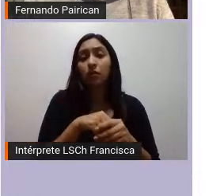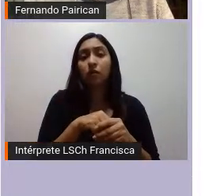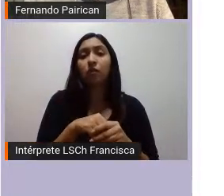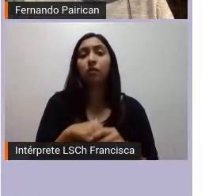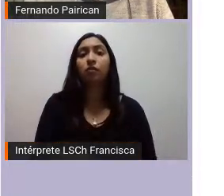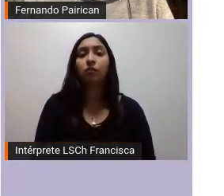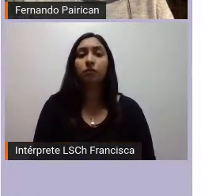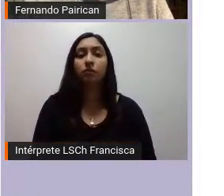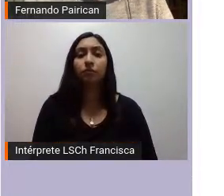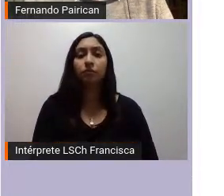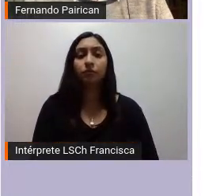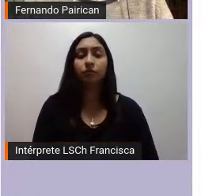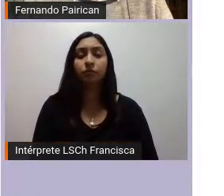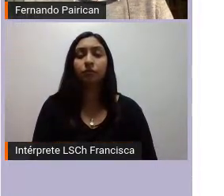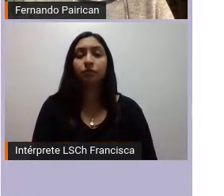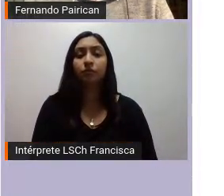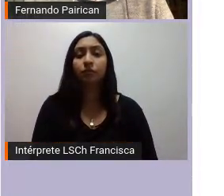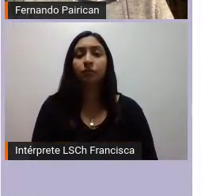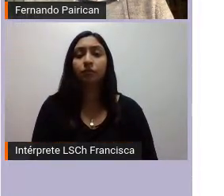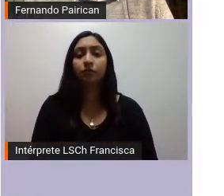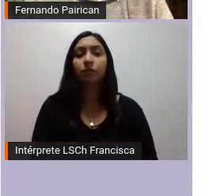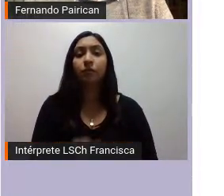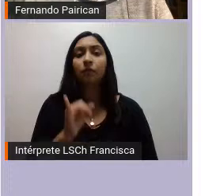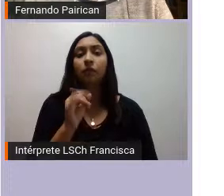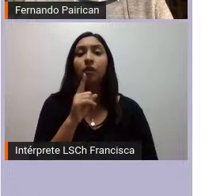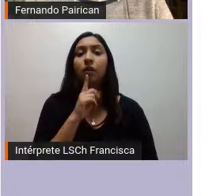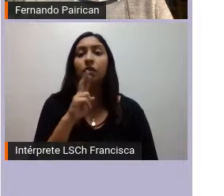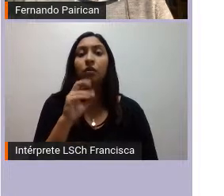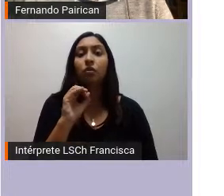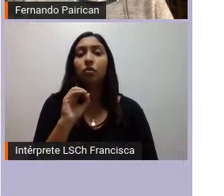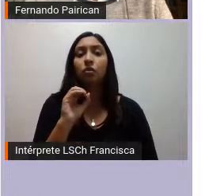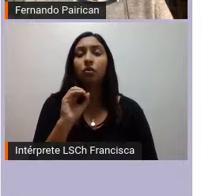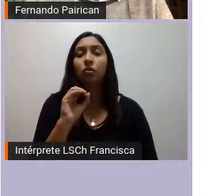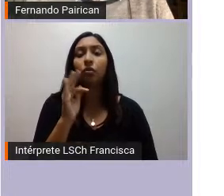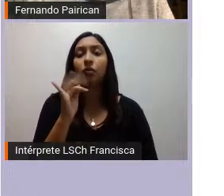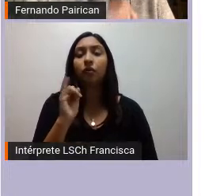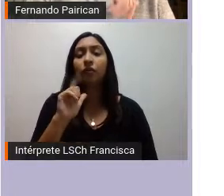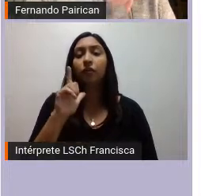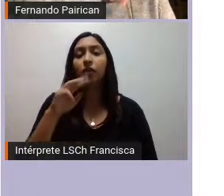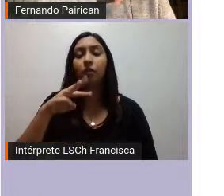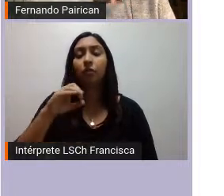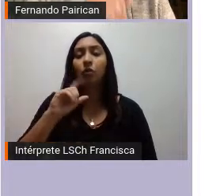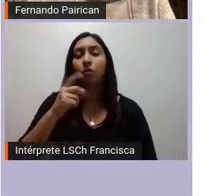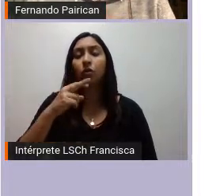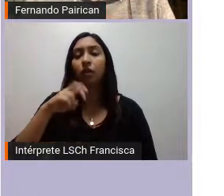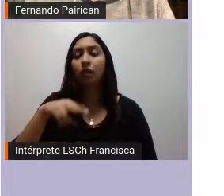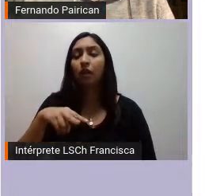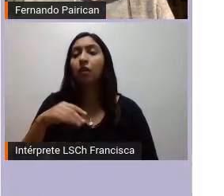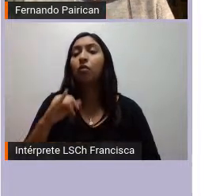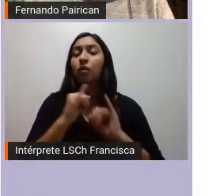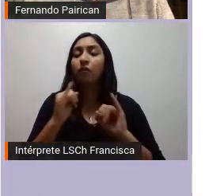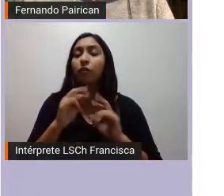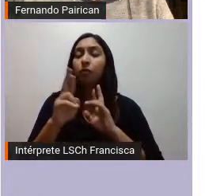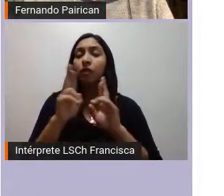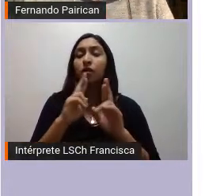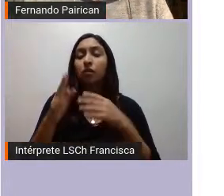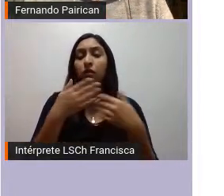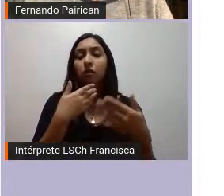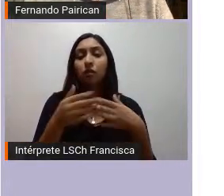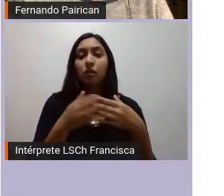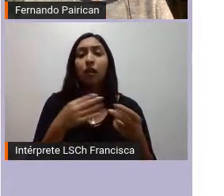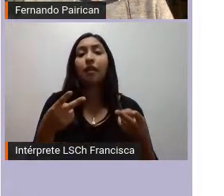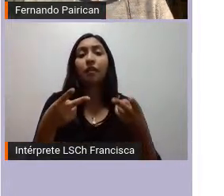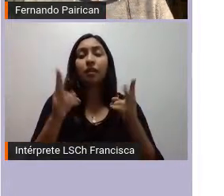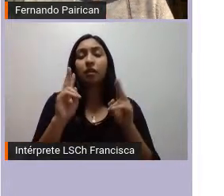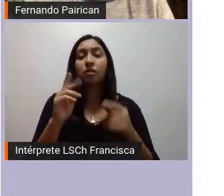como una forma de relacionarnos con la naturaleza que permita de alguna manera un buen vivir derechos políticos llevar a la práctica